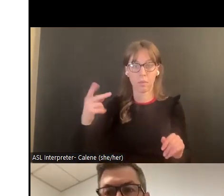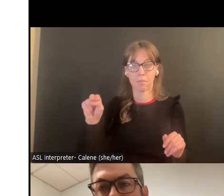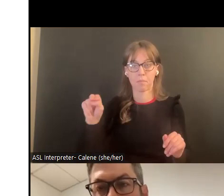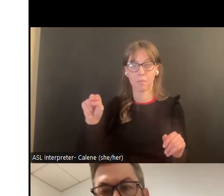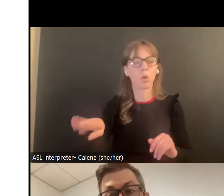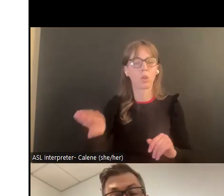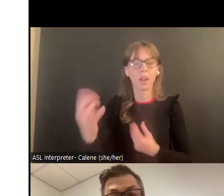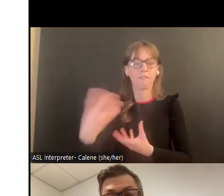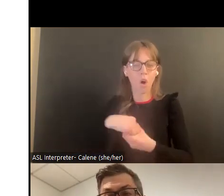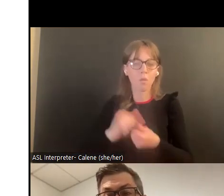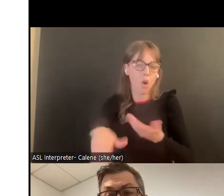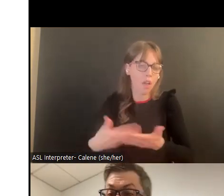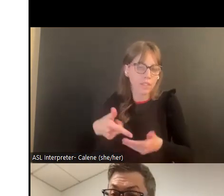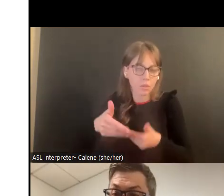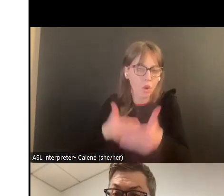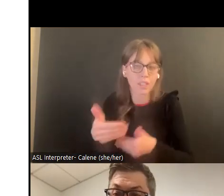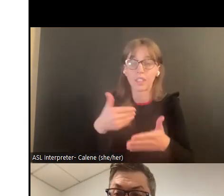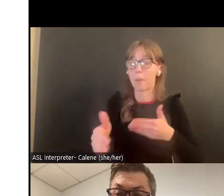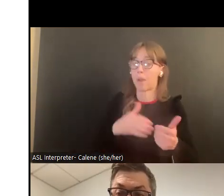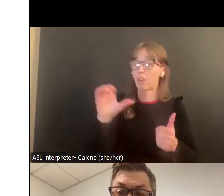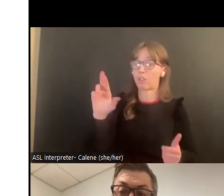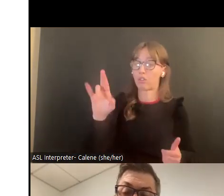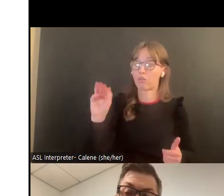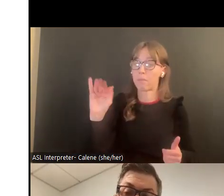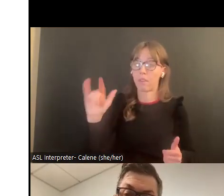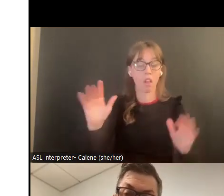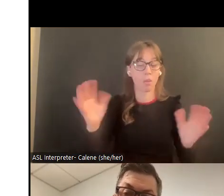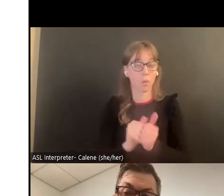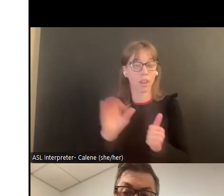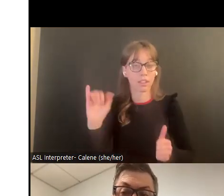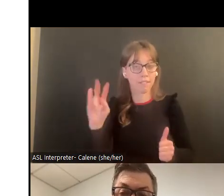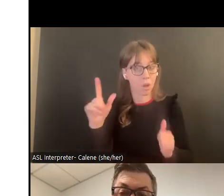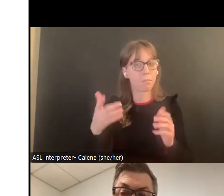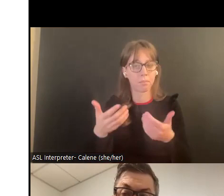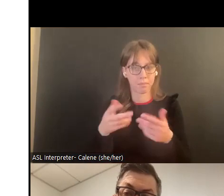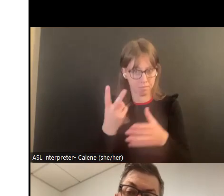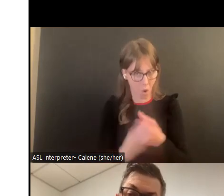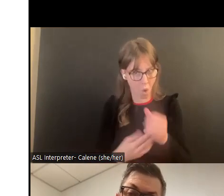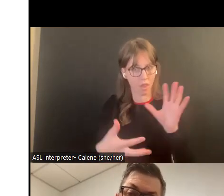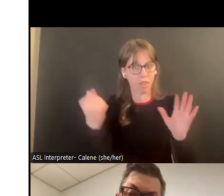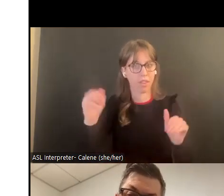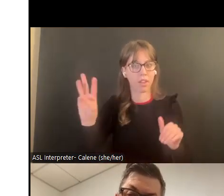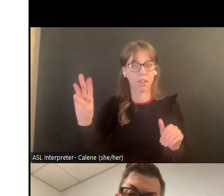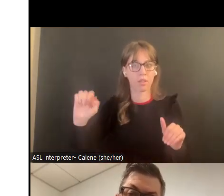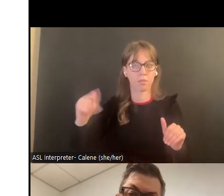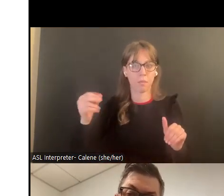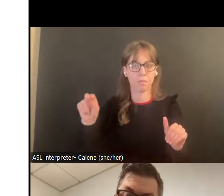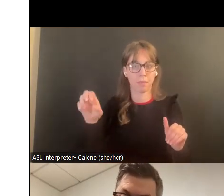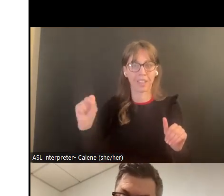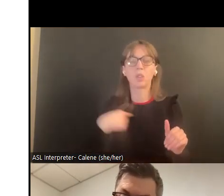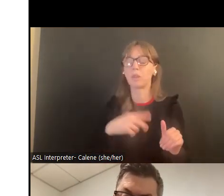más investigación eso pero debe ser parte de ese proceso sea criminal o civil